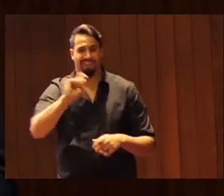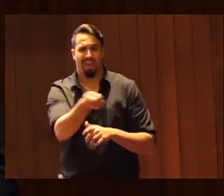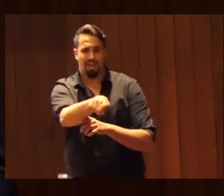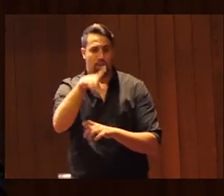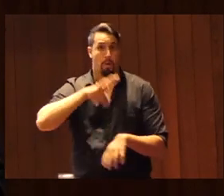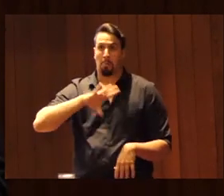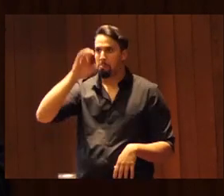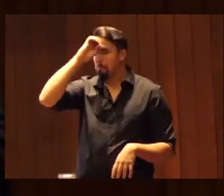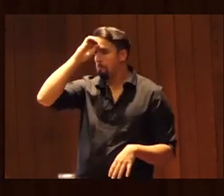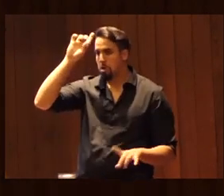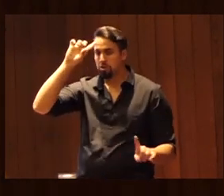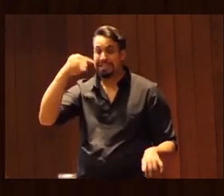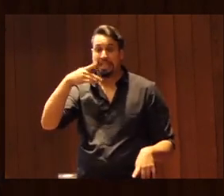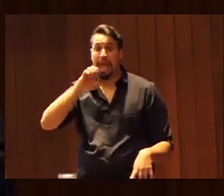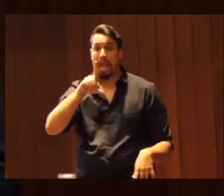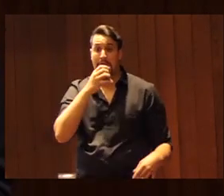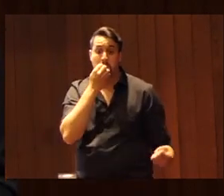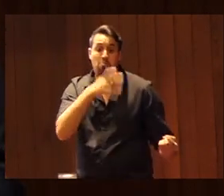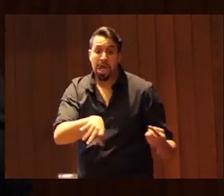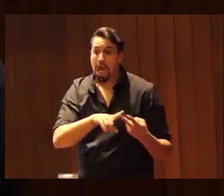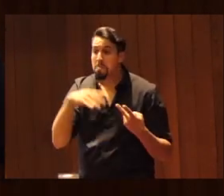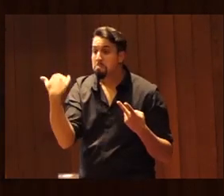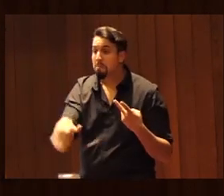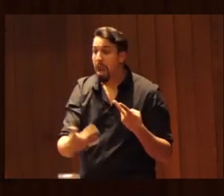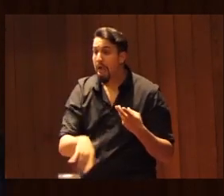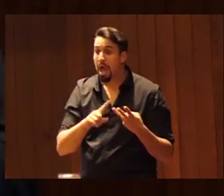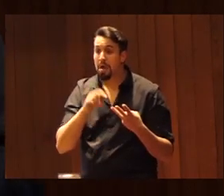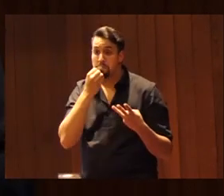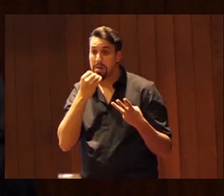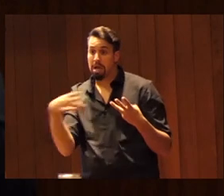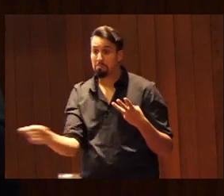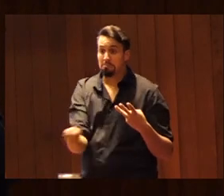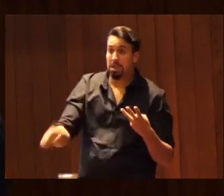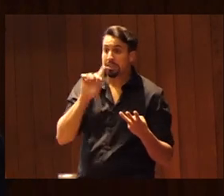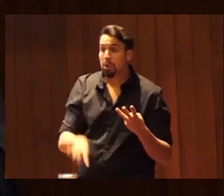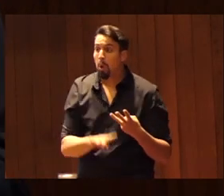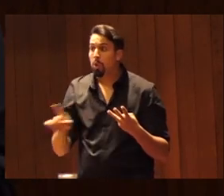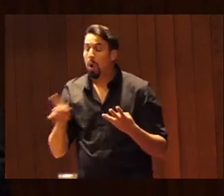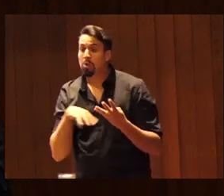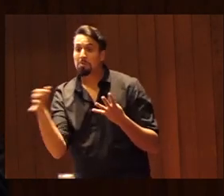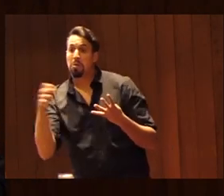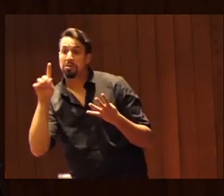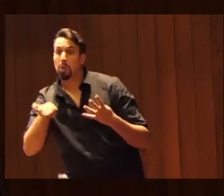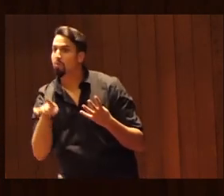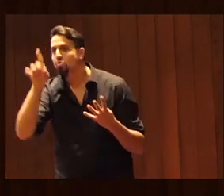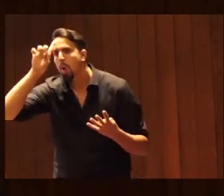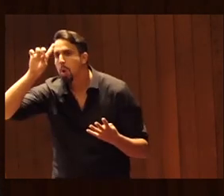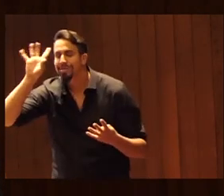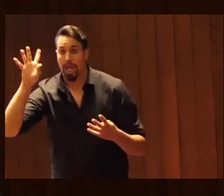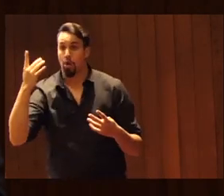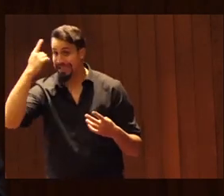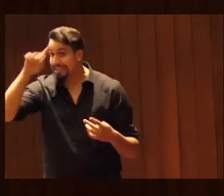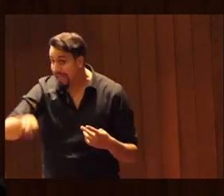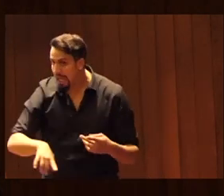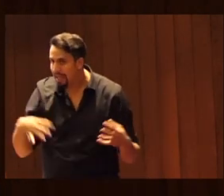de verdad, si Gala León es buena, es mala, se lleva bien, se lleva mal, es adecuada, no lo sé. Lo que sí sé